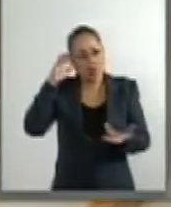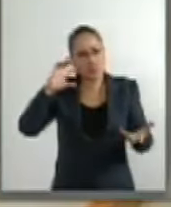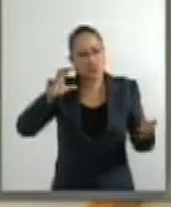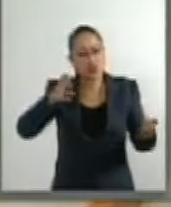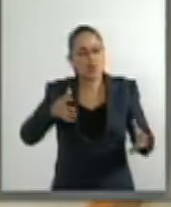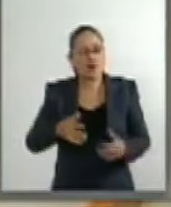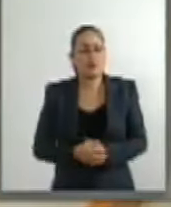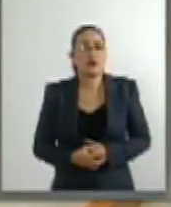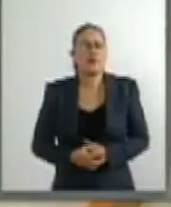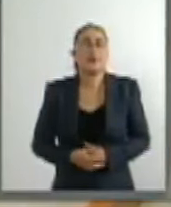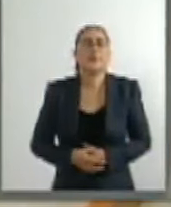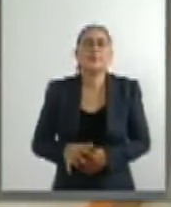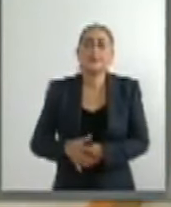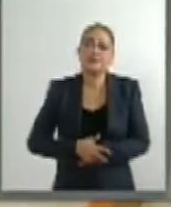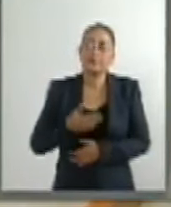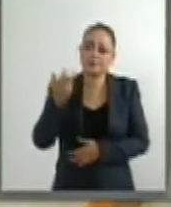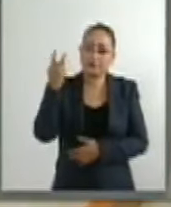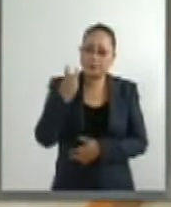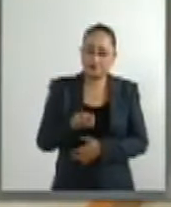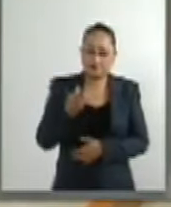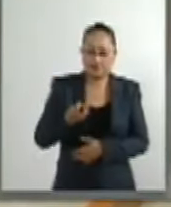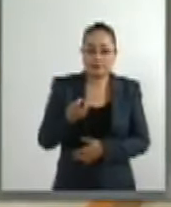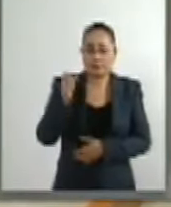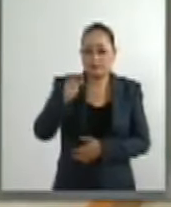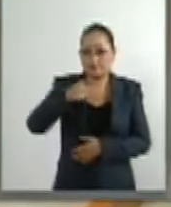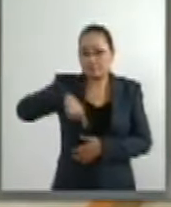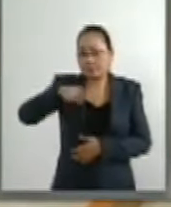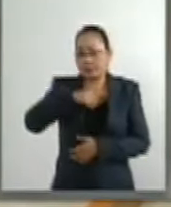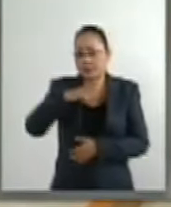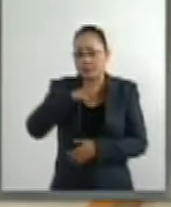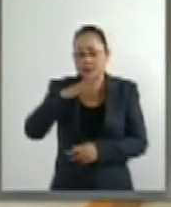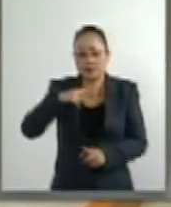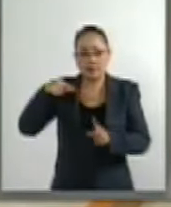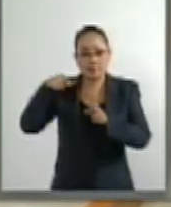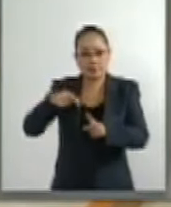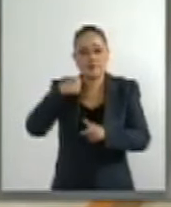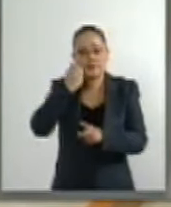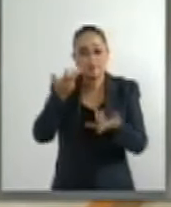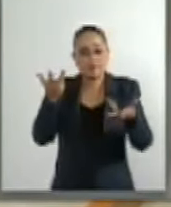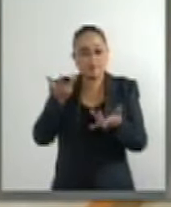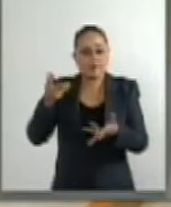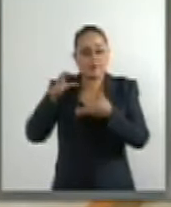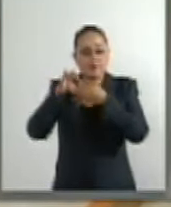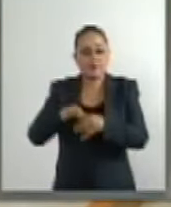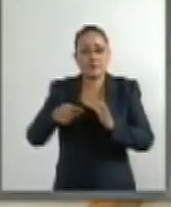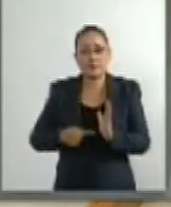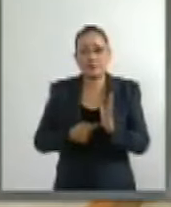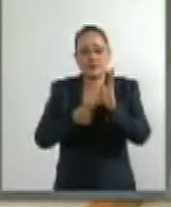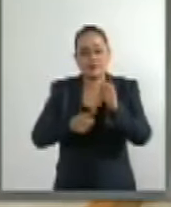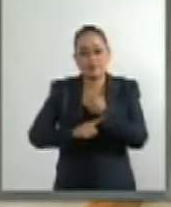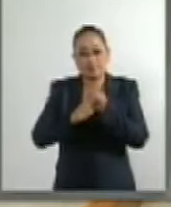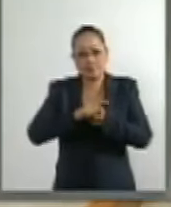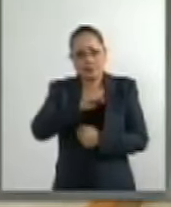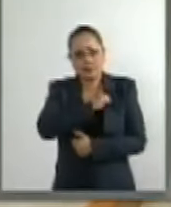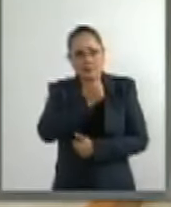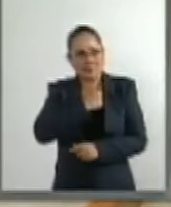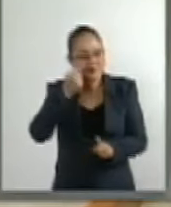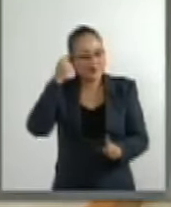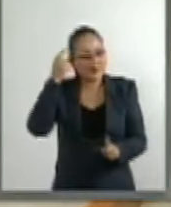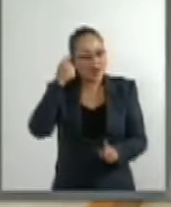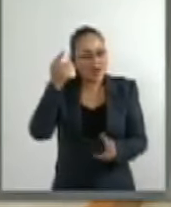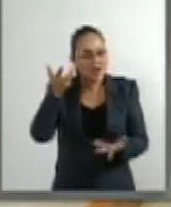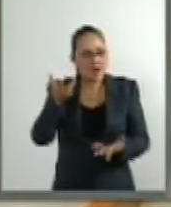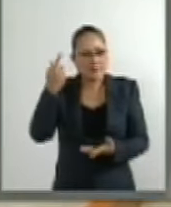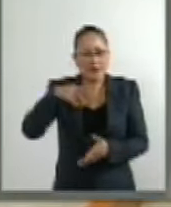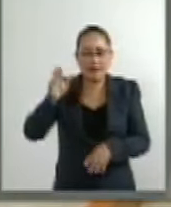En razón de lo anterior y buscando visibilizar los problemas de salud mental a efecto